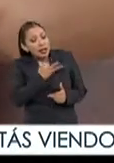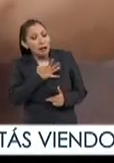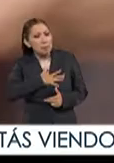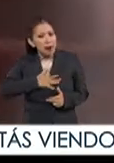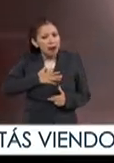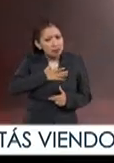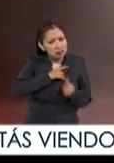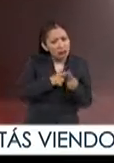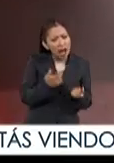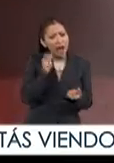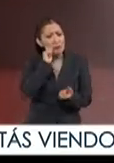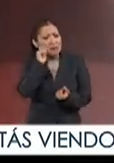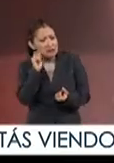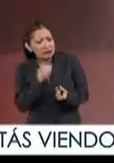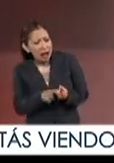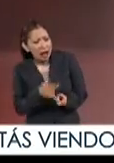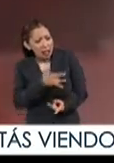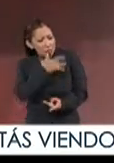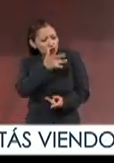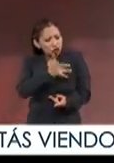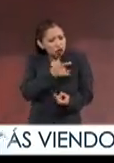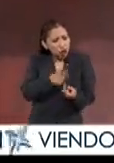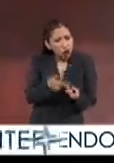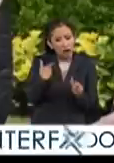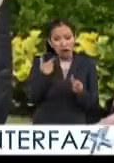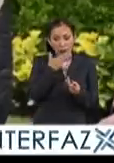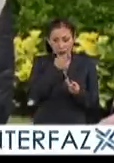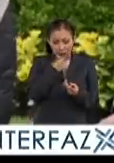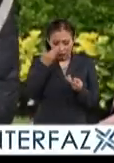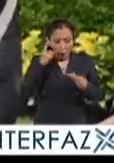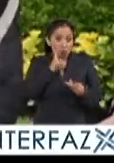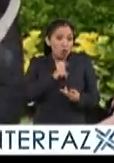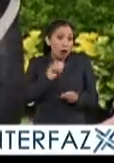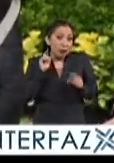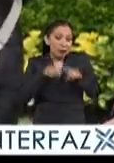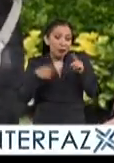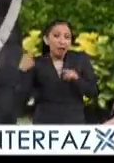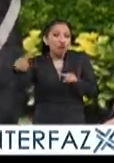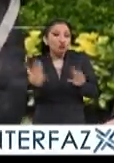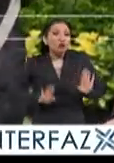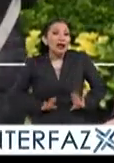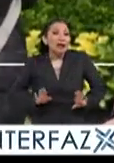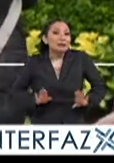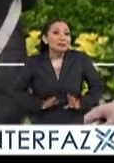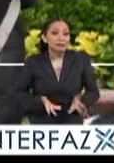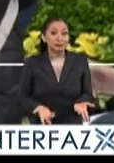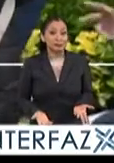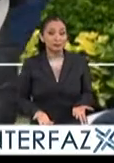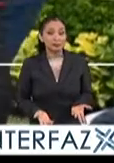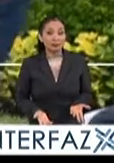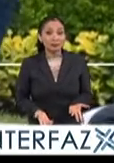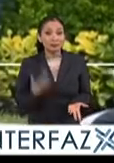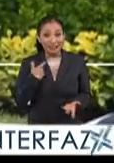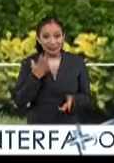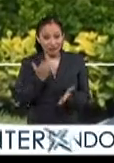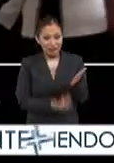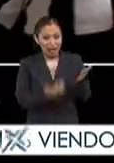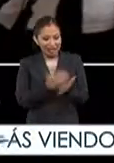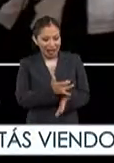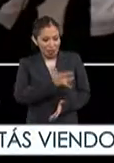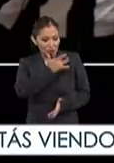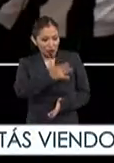placeres, afectos, emociones y un género que delimita su comportamiento. En la parte afectiva y